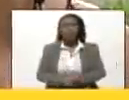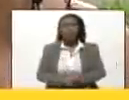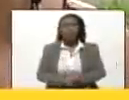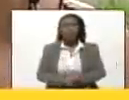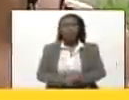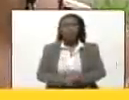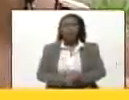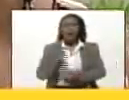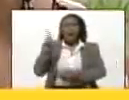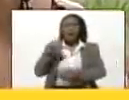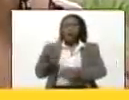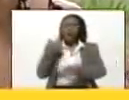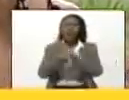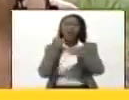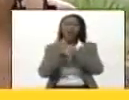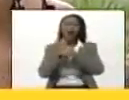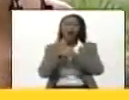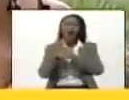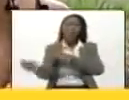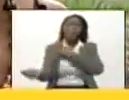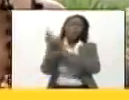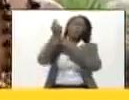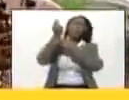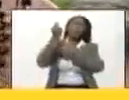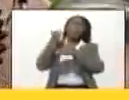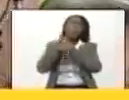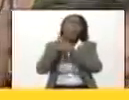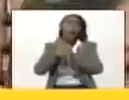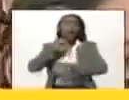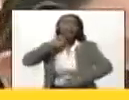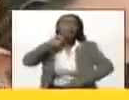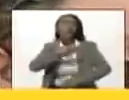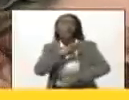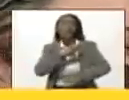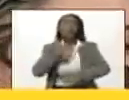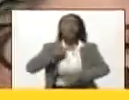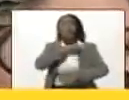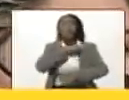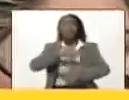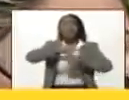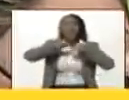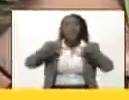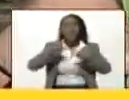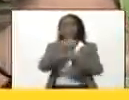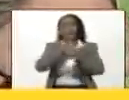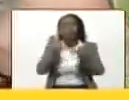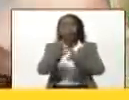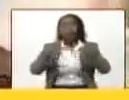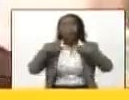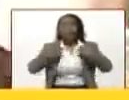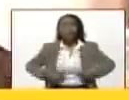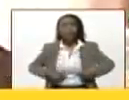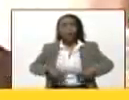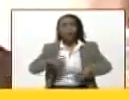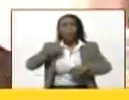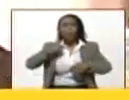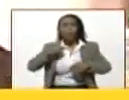Es una ofensa a la historia de nuestras tierras y a la historia de la humanidad.